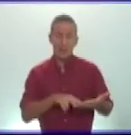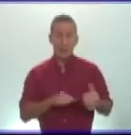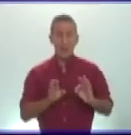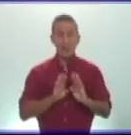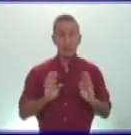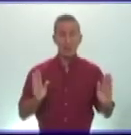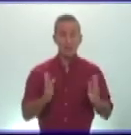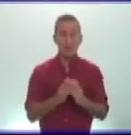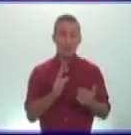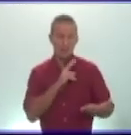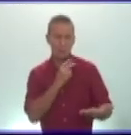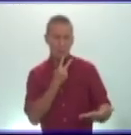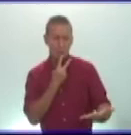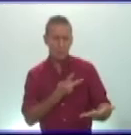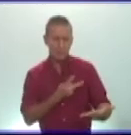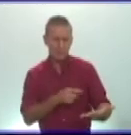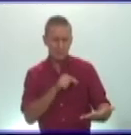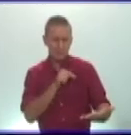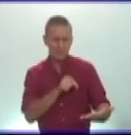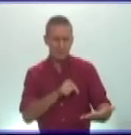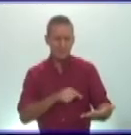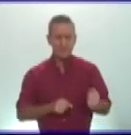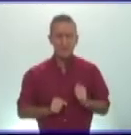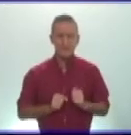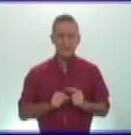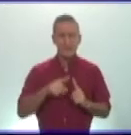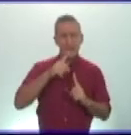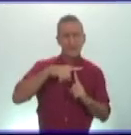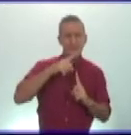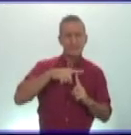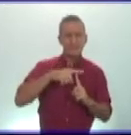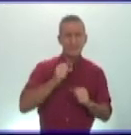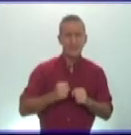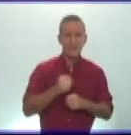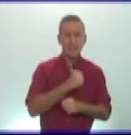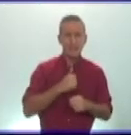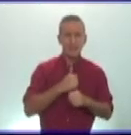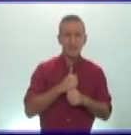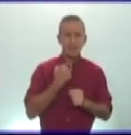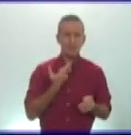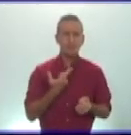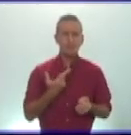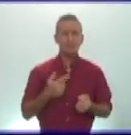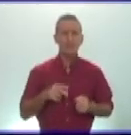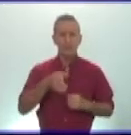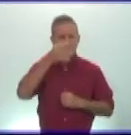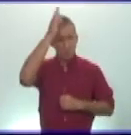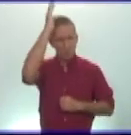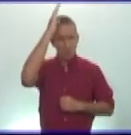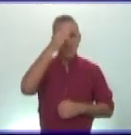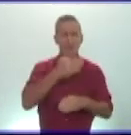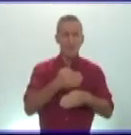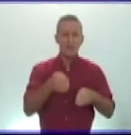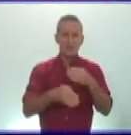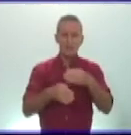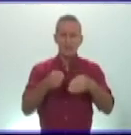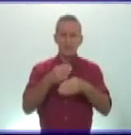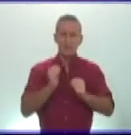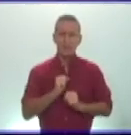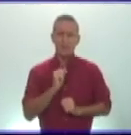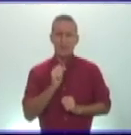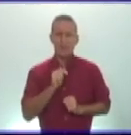pueden ver allí cuáles fueron esas técnicas que utilizaron los romanos para las construcciones y sobre todo para aquellos y hermosos